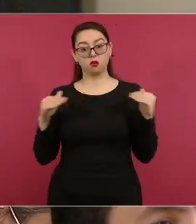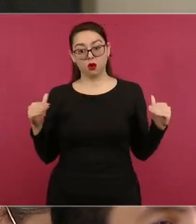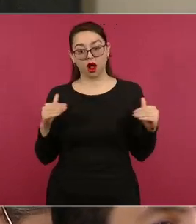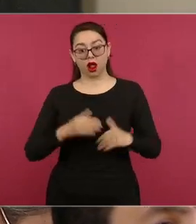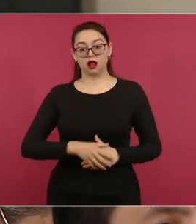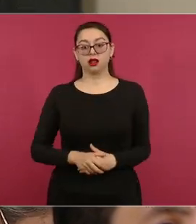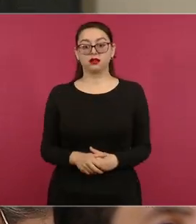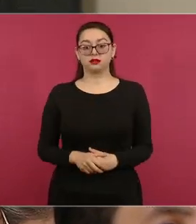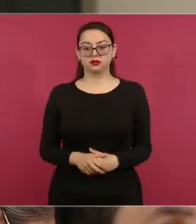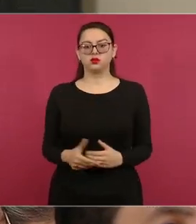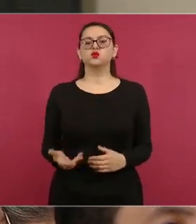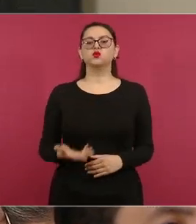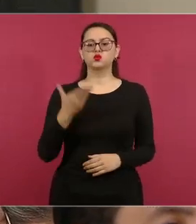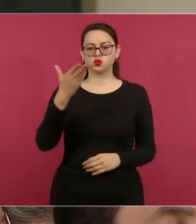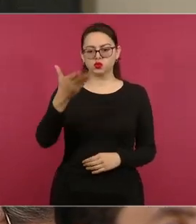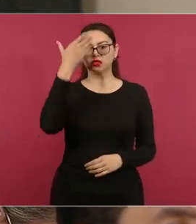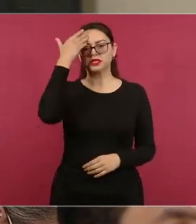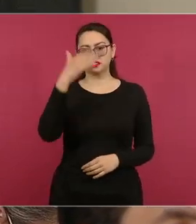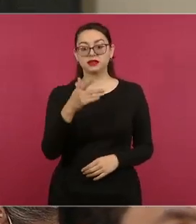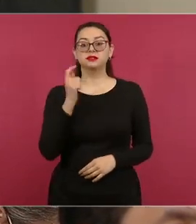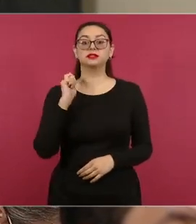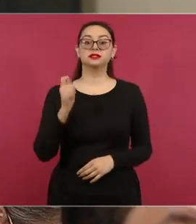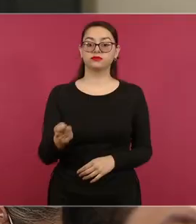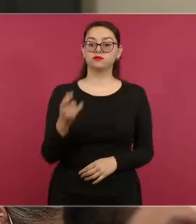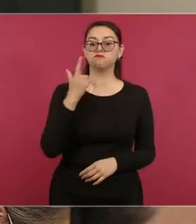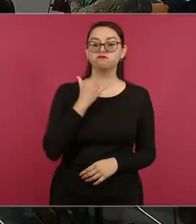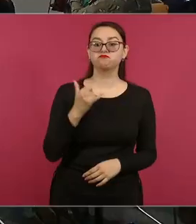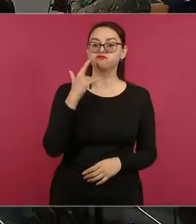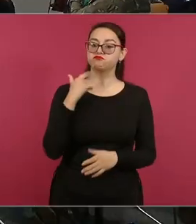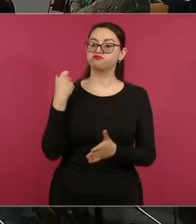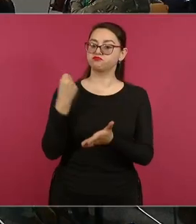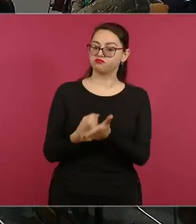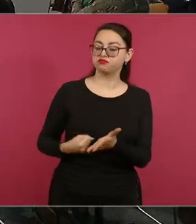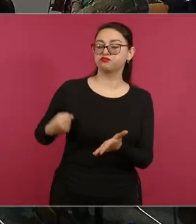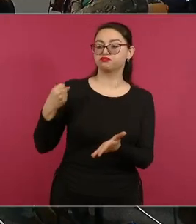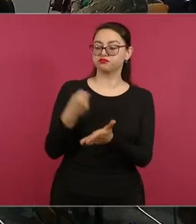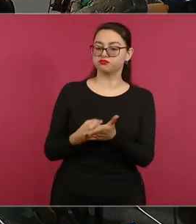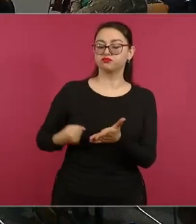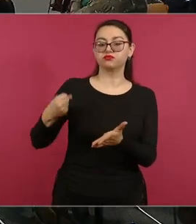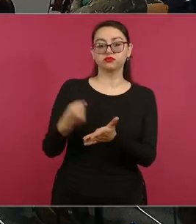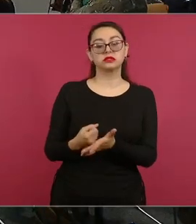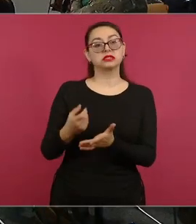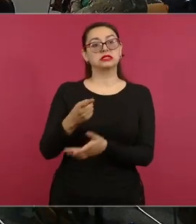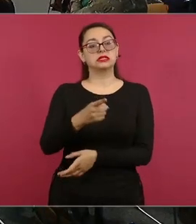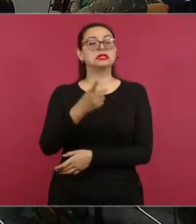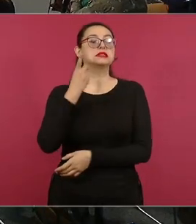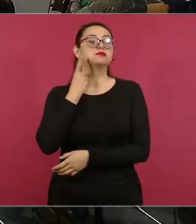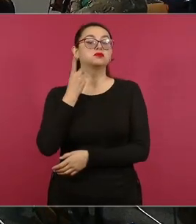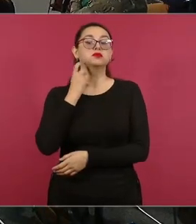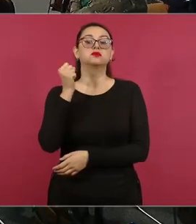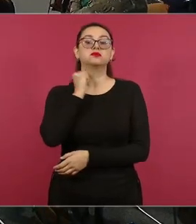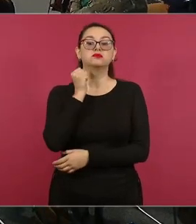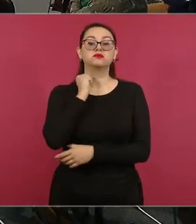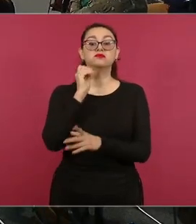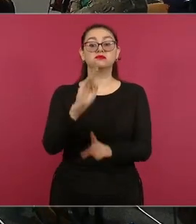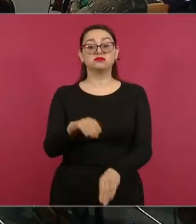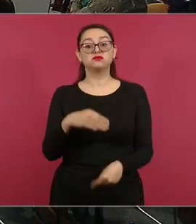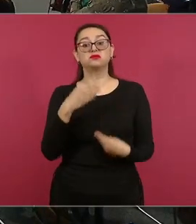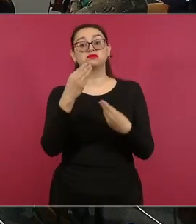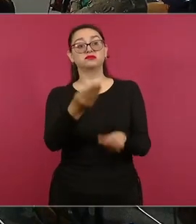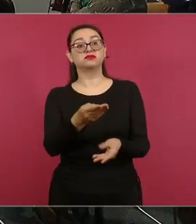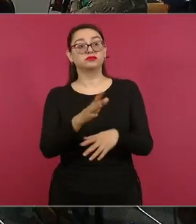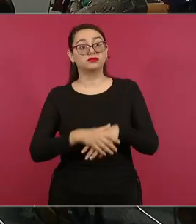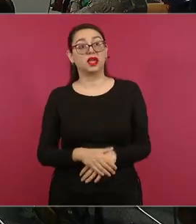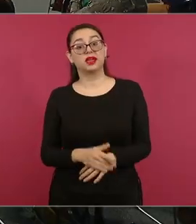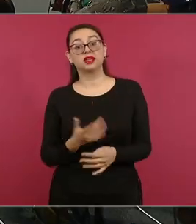usted sabe muy bien lo que es luchar por ideales y lo que significa cuando estos llegan al Congreso por tratarse de un proceso pacífico. La pregunta,